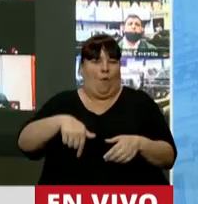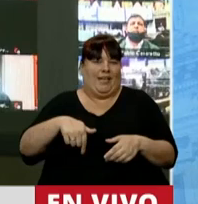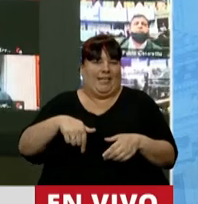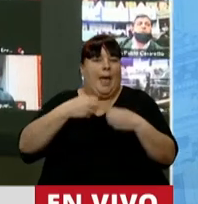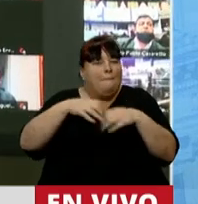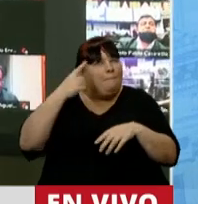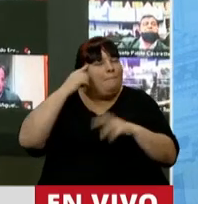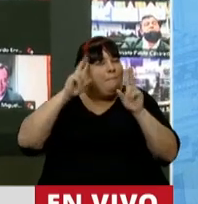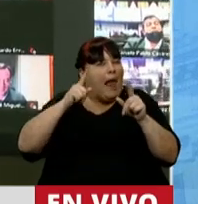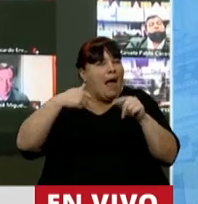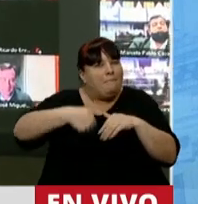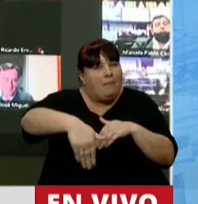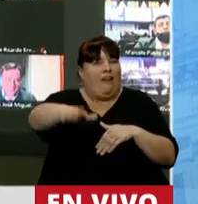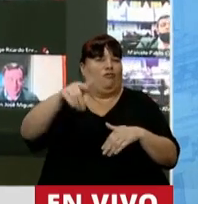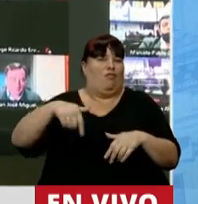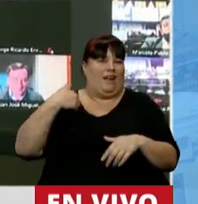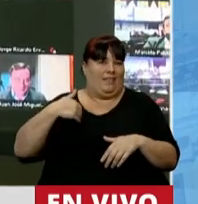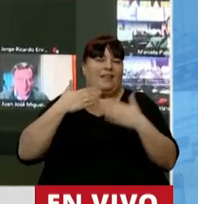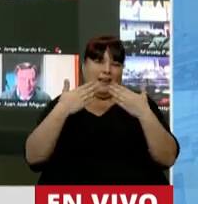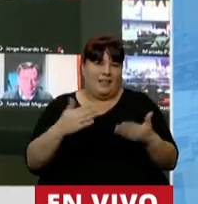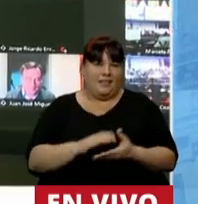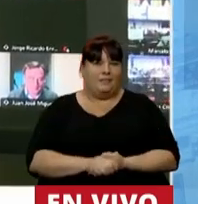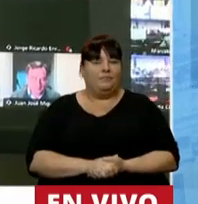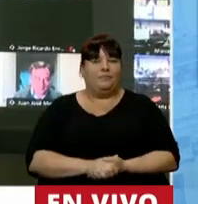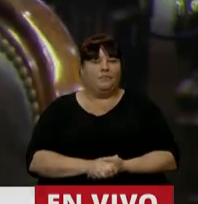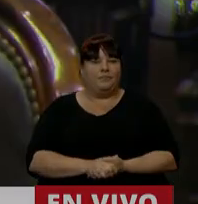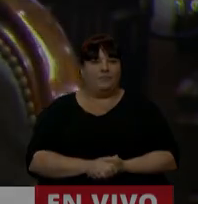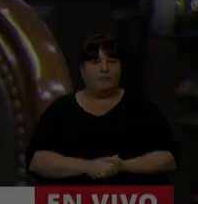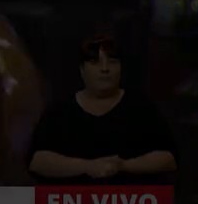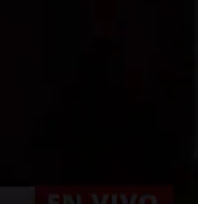de empezar a pensar a mediano y largo plazo en la Argentina. Gracias. Gracias, diputada.